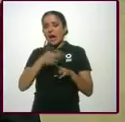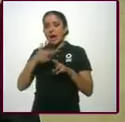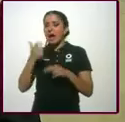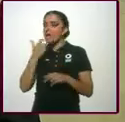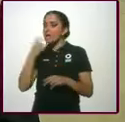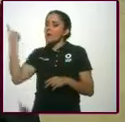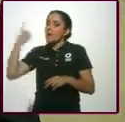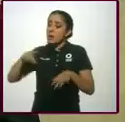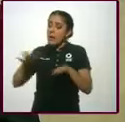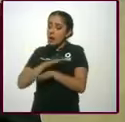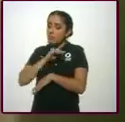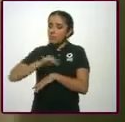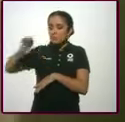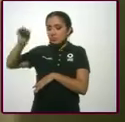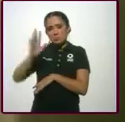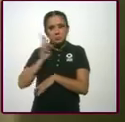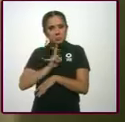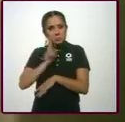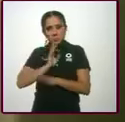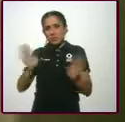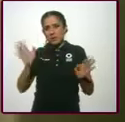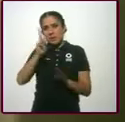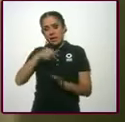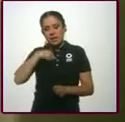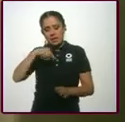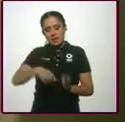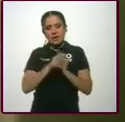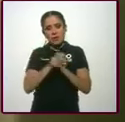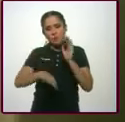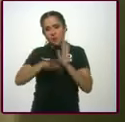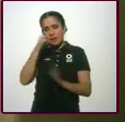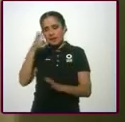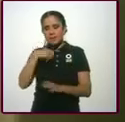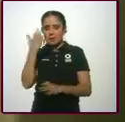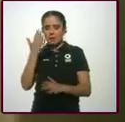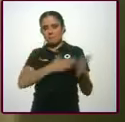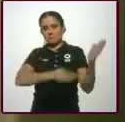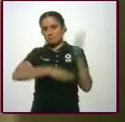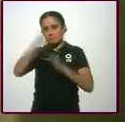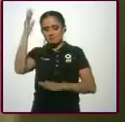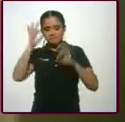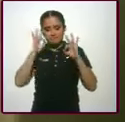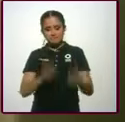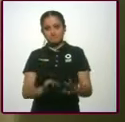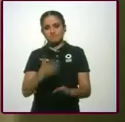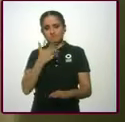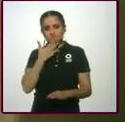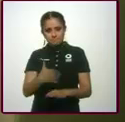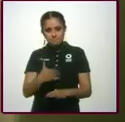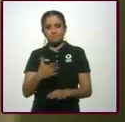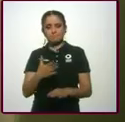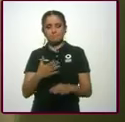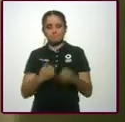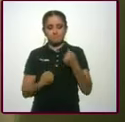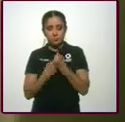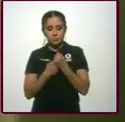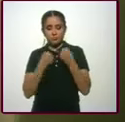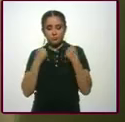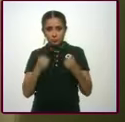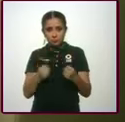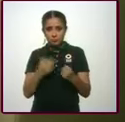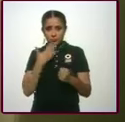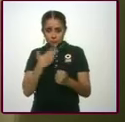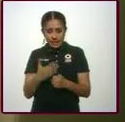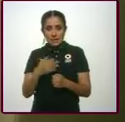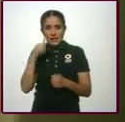echa a andar esta parte de Así es, eso lo que yo quiero. De la lotería, Eso es lo que yo quiero. Dejar las bases ya en proceso de mejora.